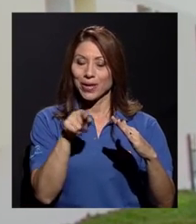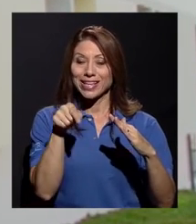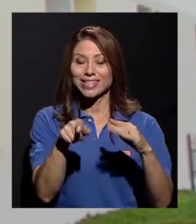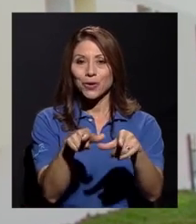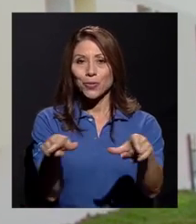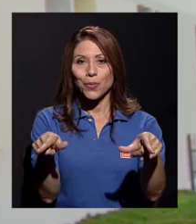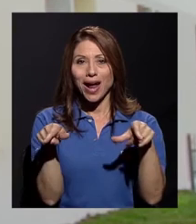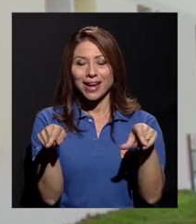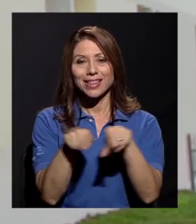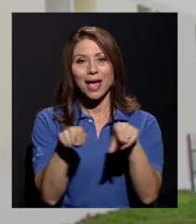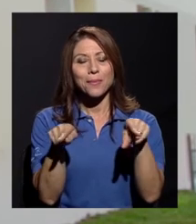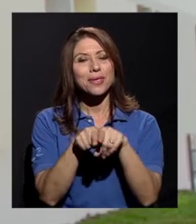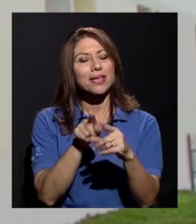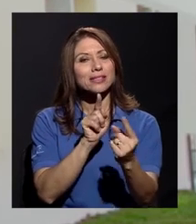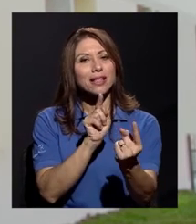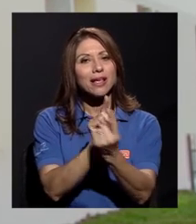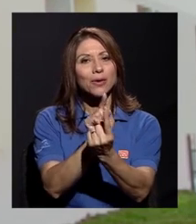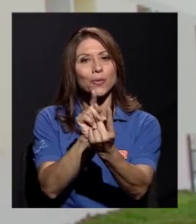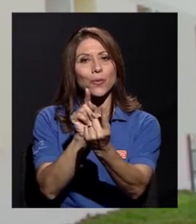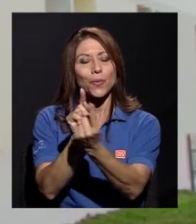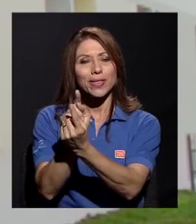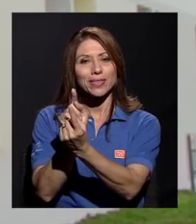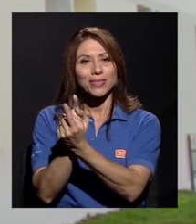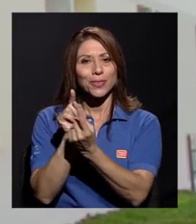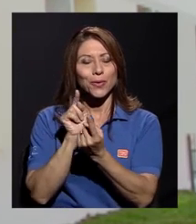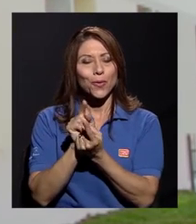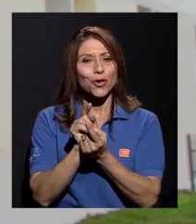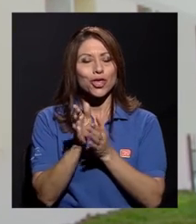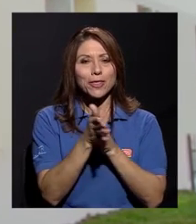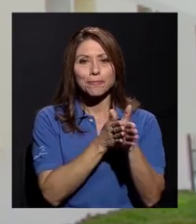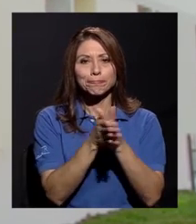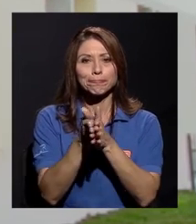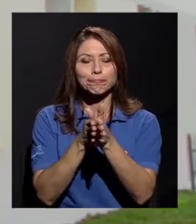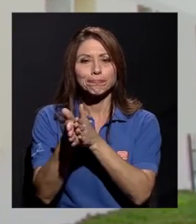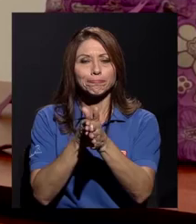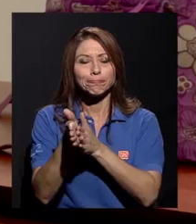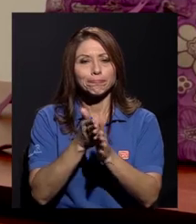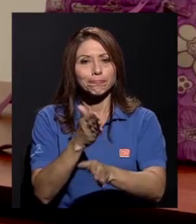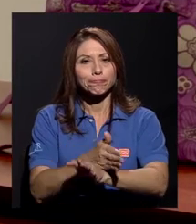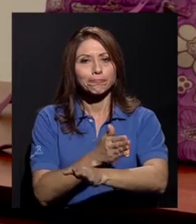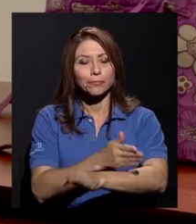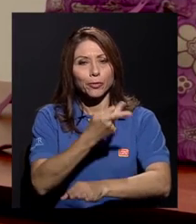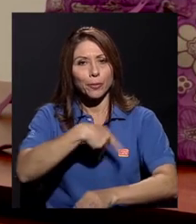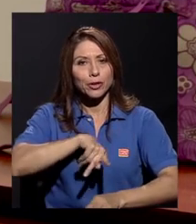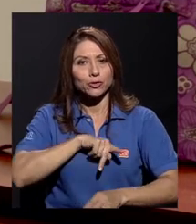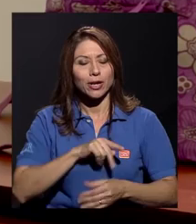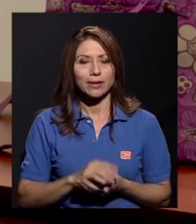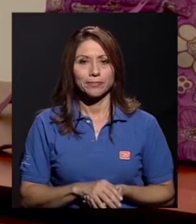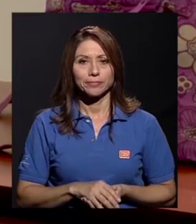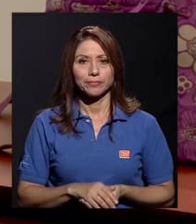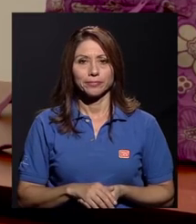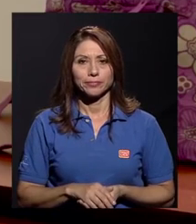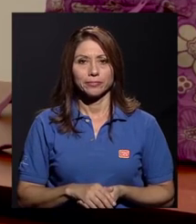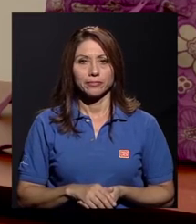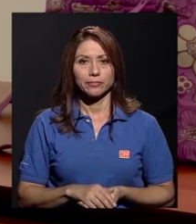lugar también de encuentro y de enriquecimiento personal. El aprender